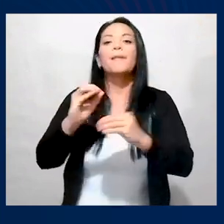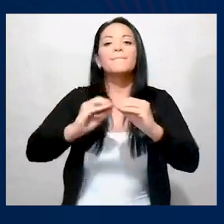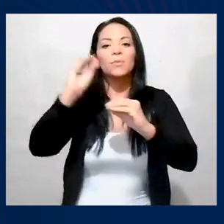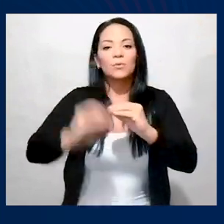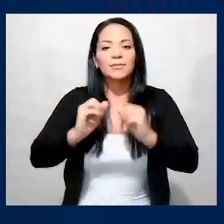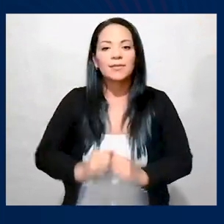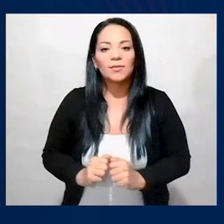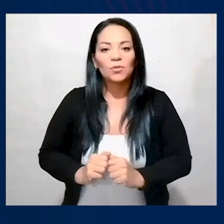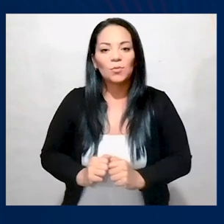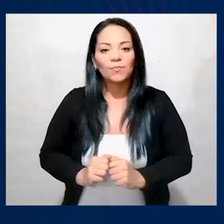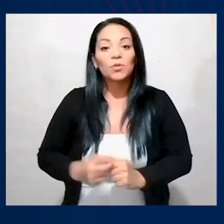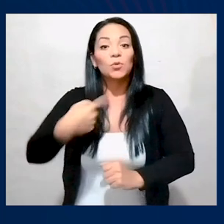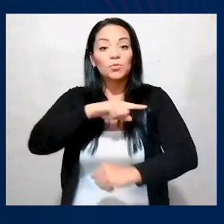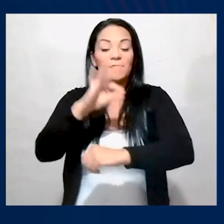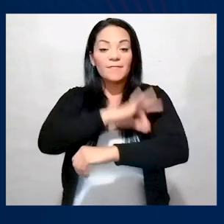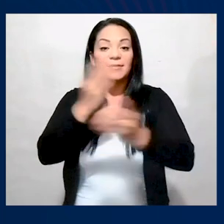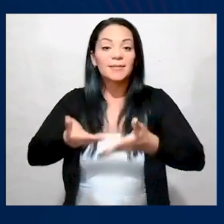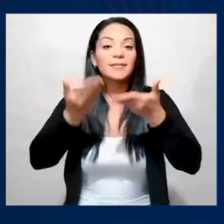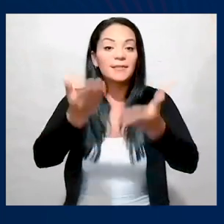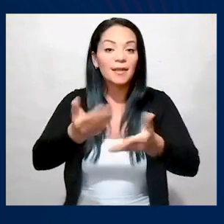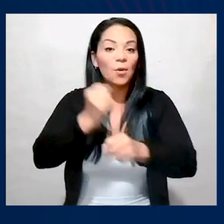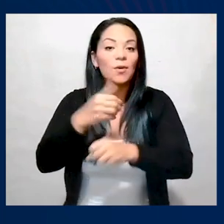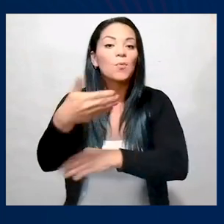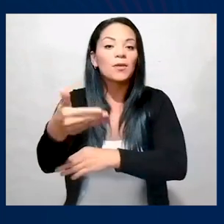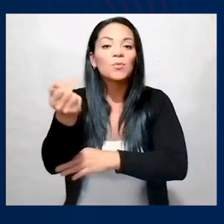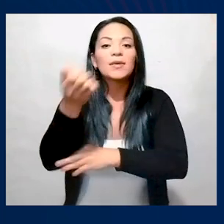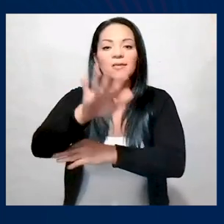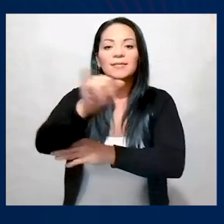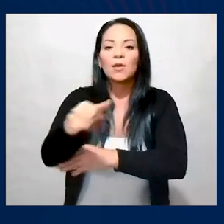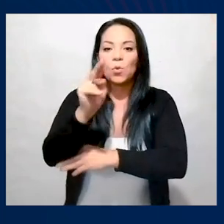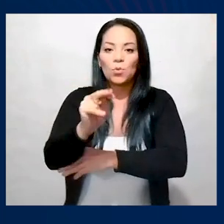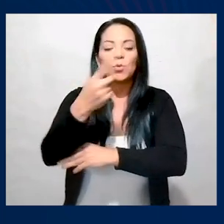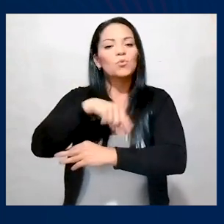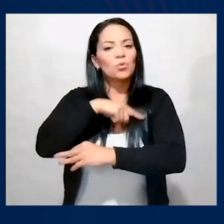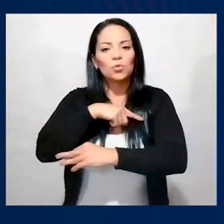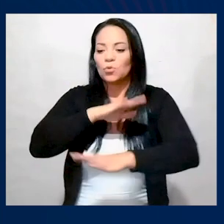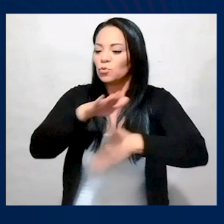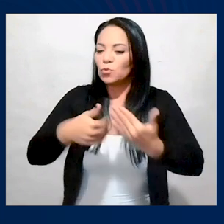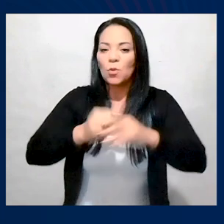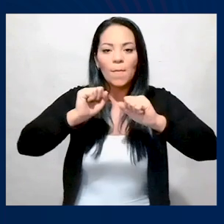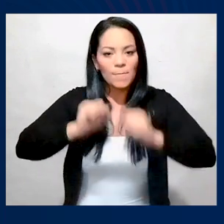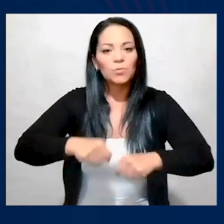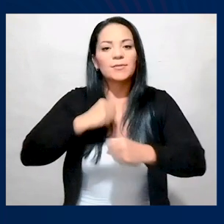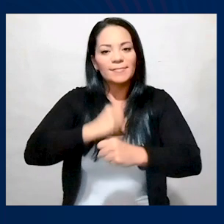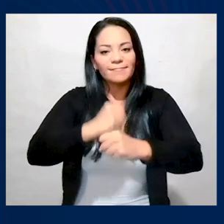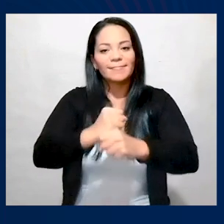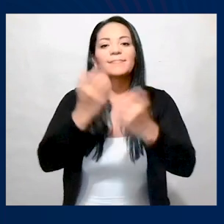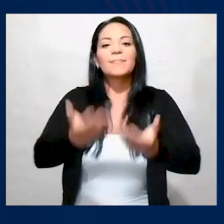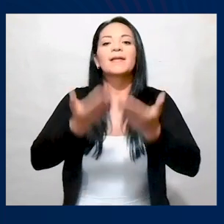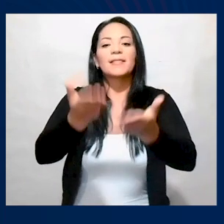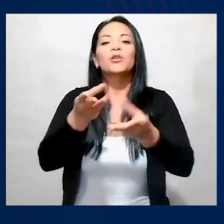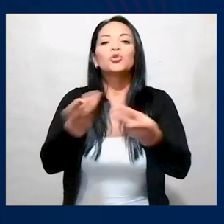90% y tenemos como fecha de entrega de las obras el día 15 de julio. Estamos haciendo todo lo